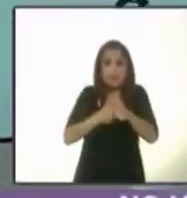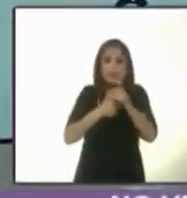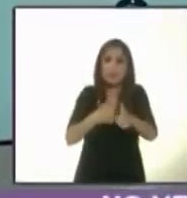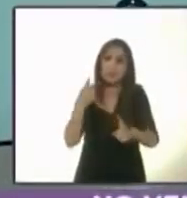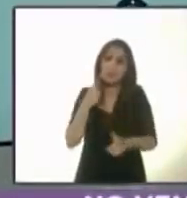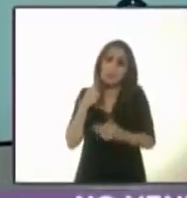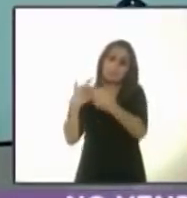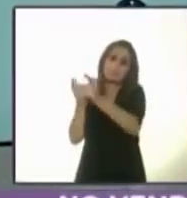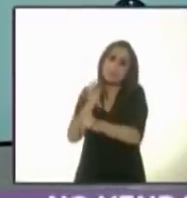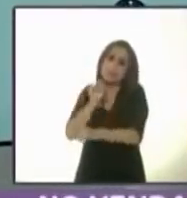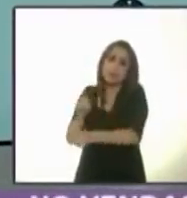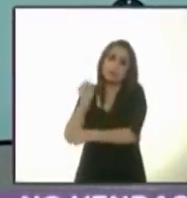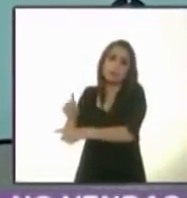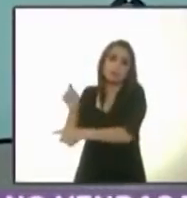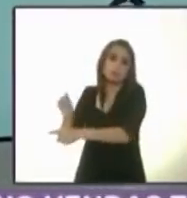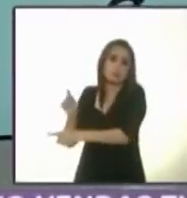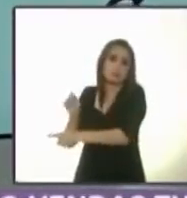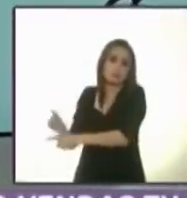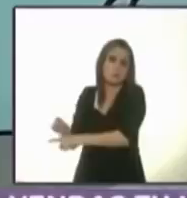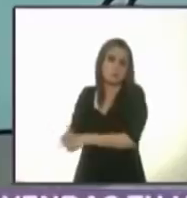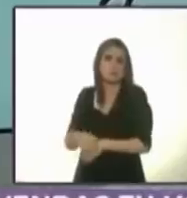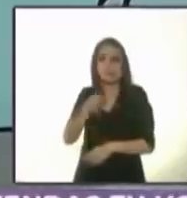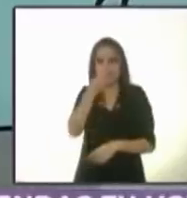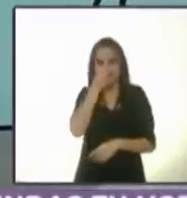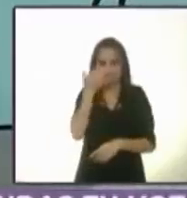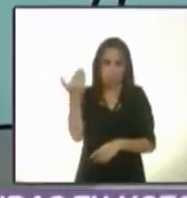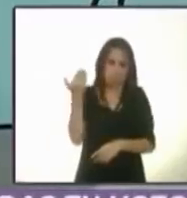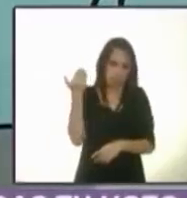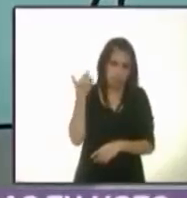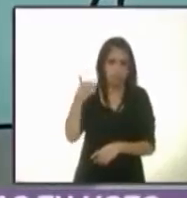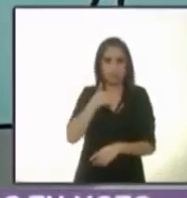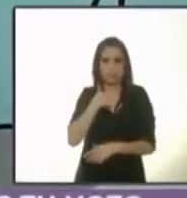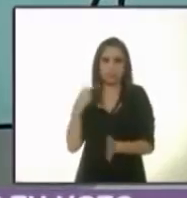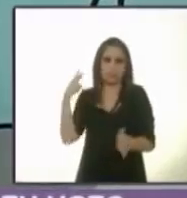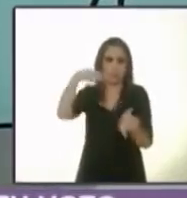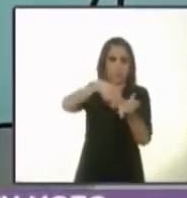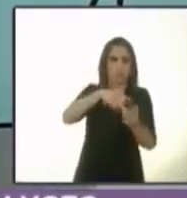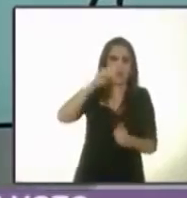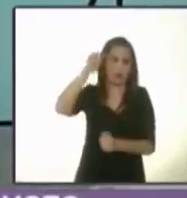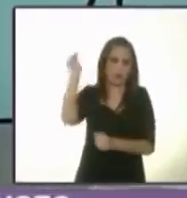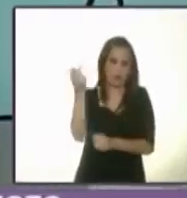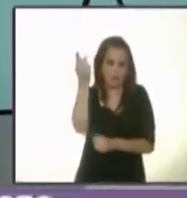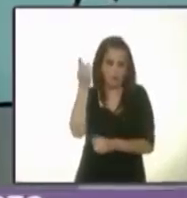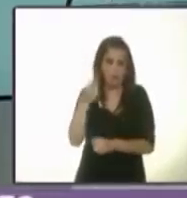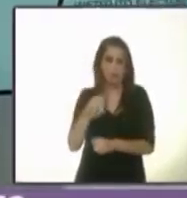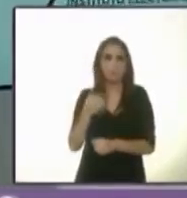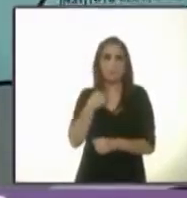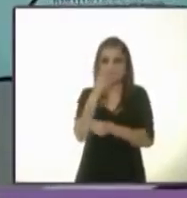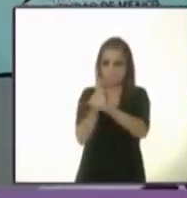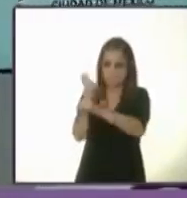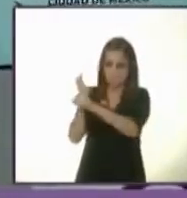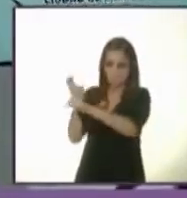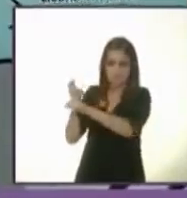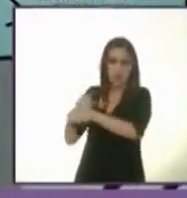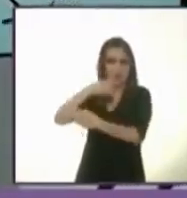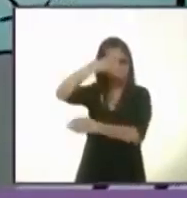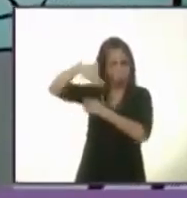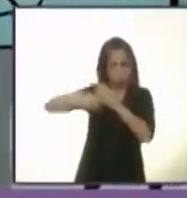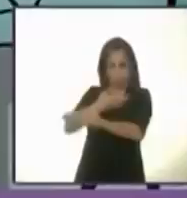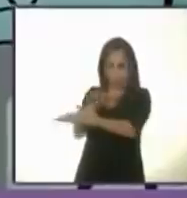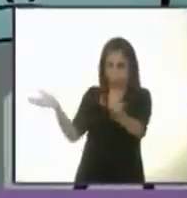político. Hace unos días estuve en el Politécnico, donde fueron invitados todos mis